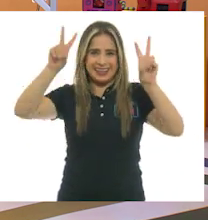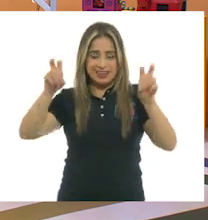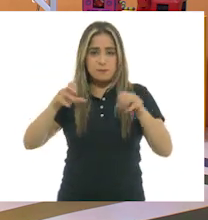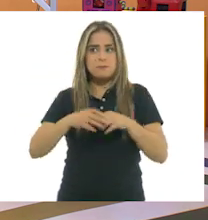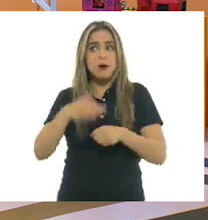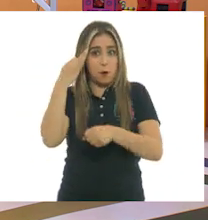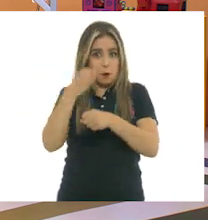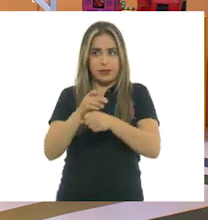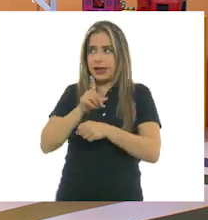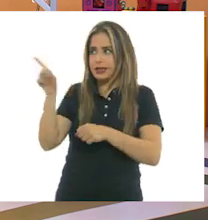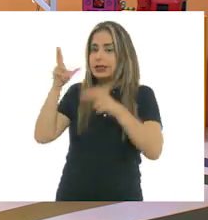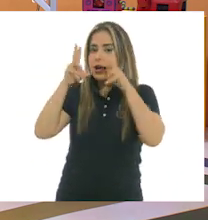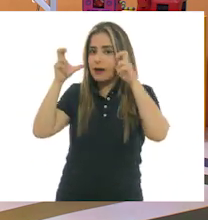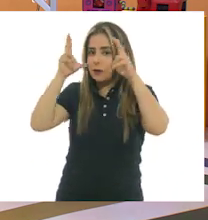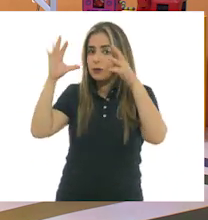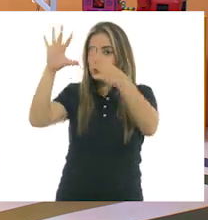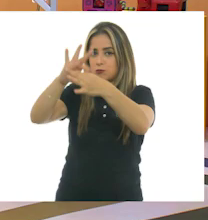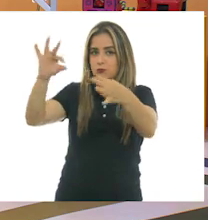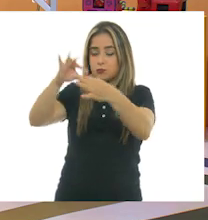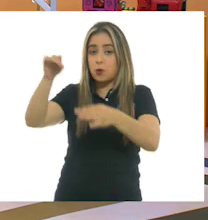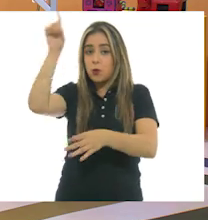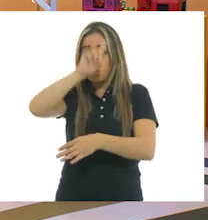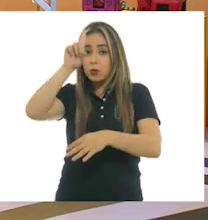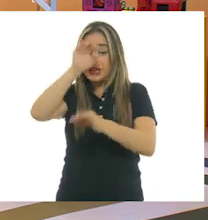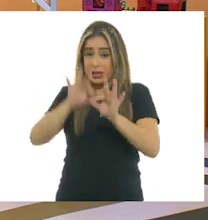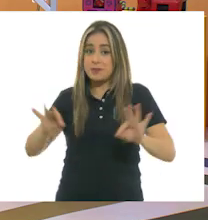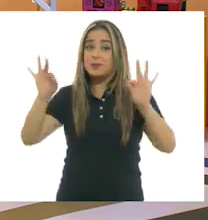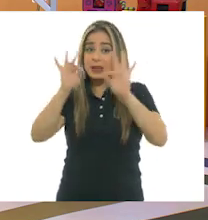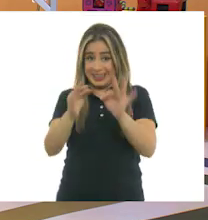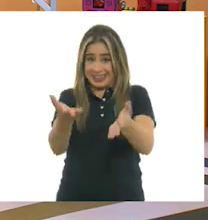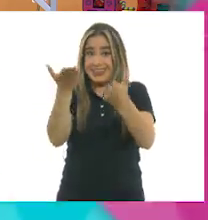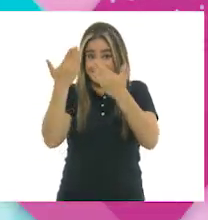muy importante para todos nosotros? ¿Vamos?